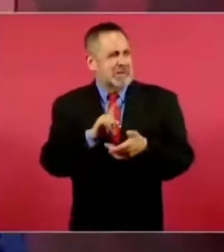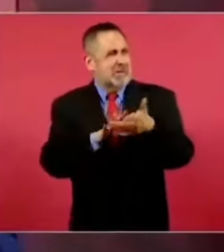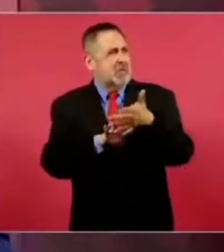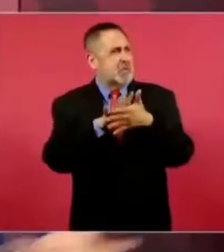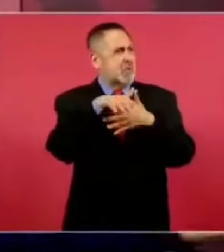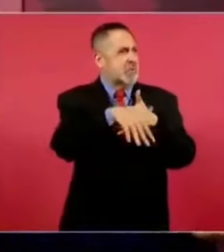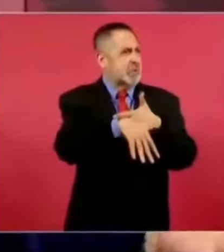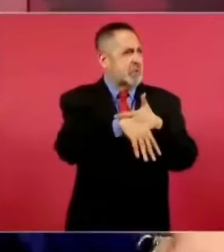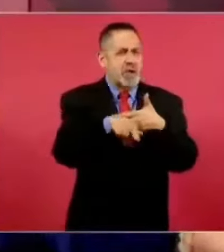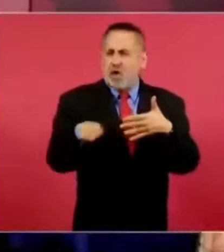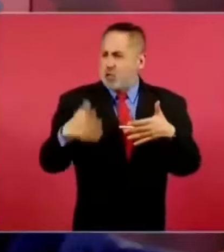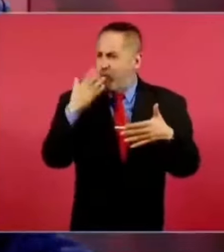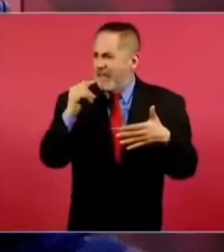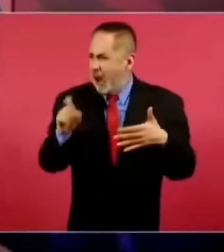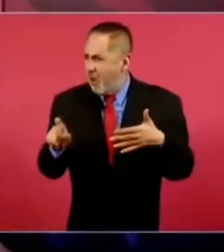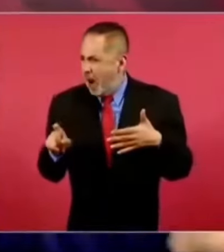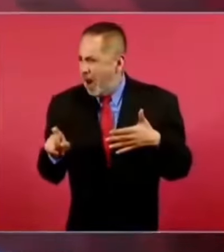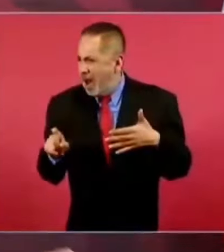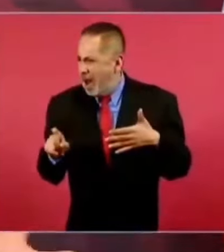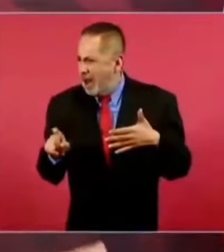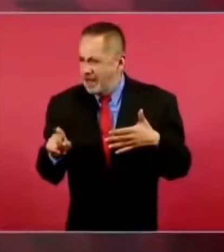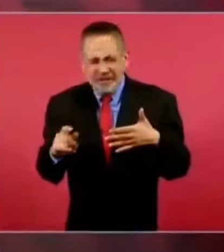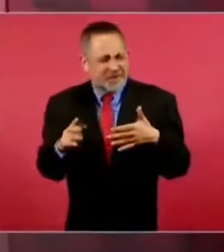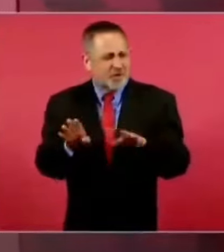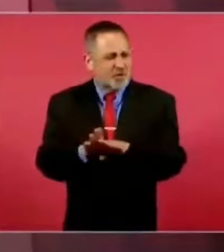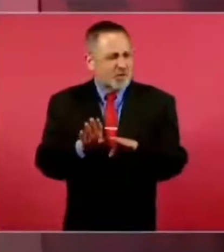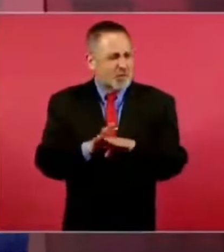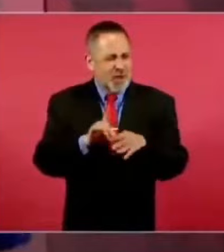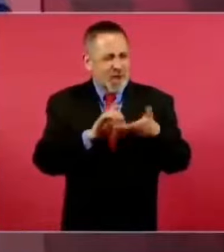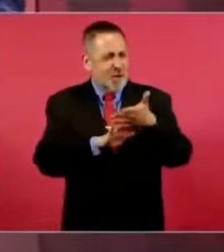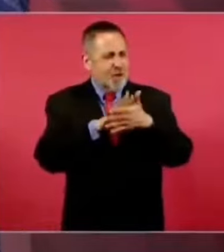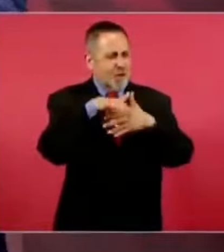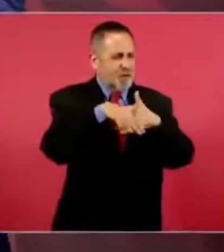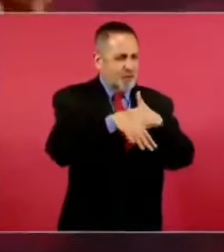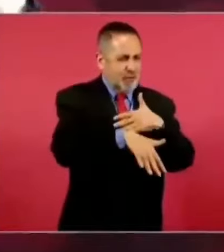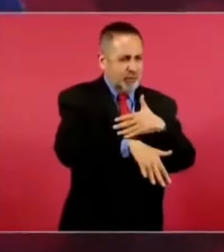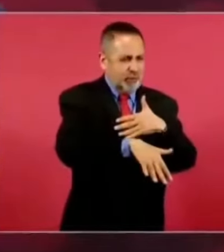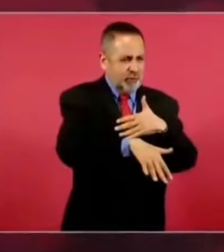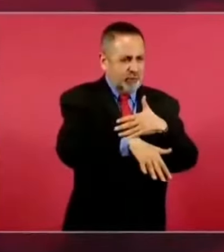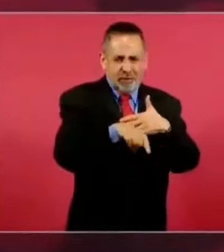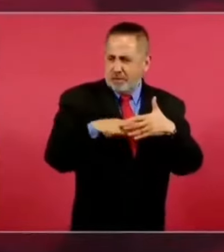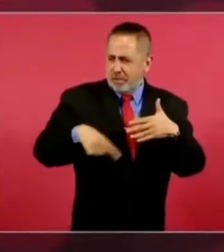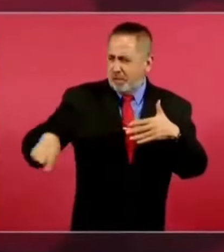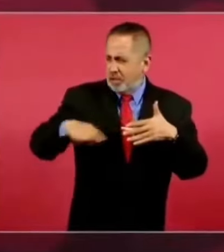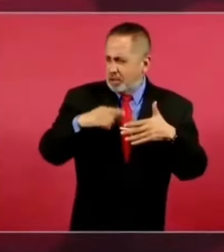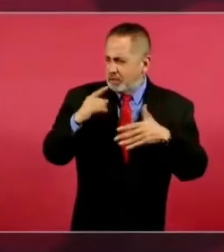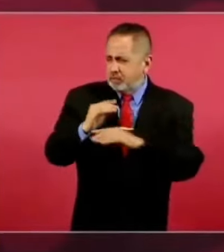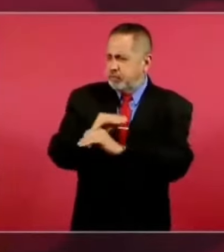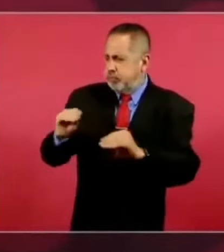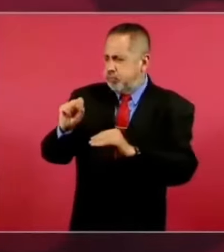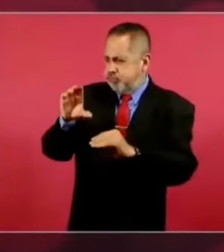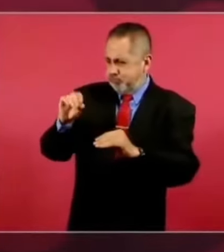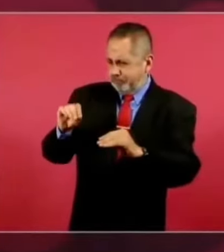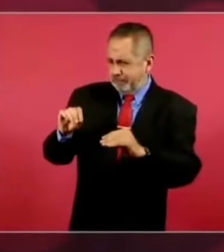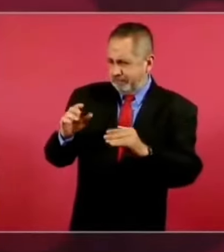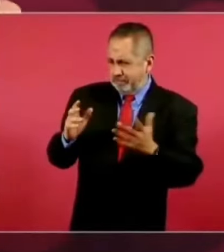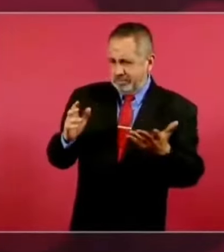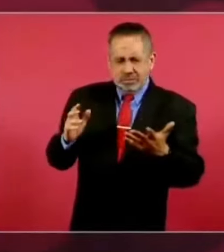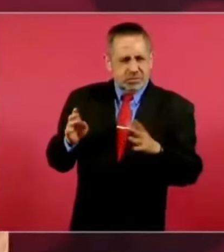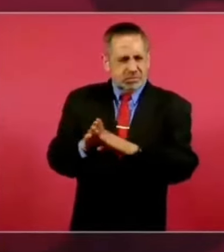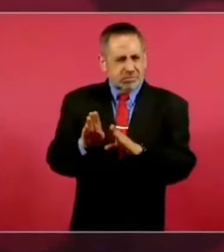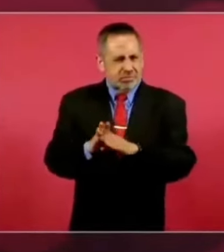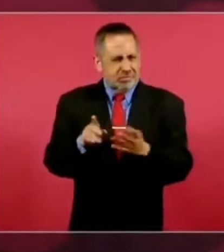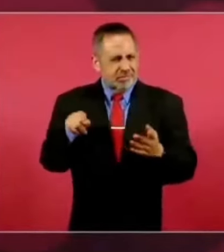contradicciones, como si aquí está el agua y no tenemos nosotros agua en